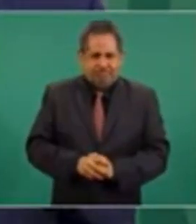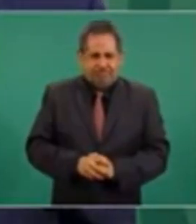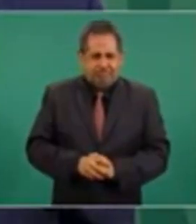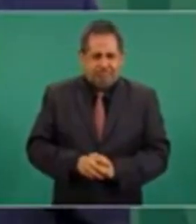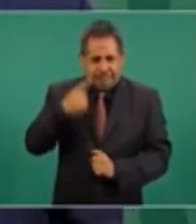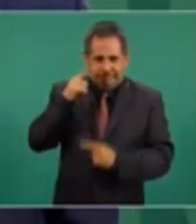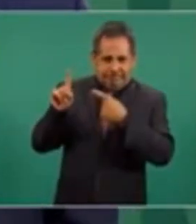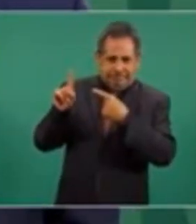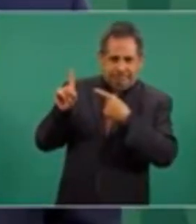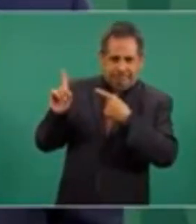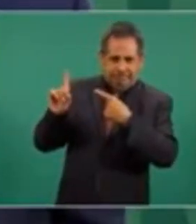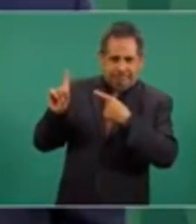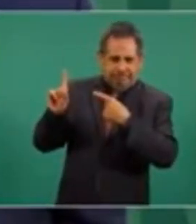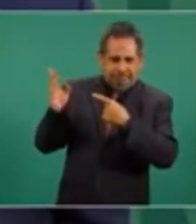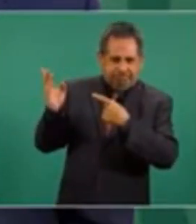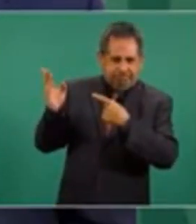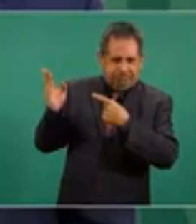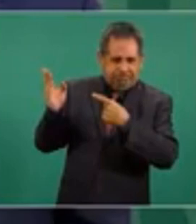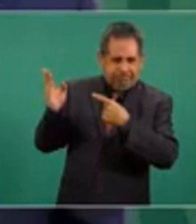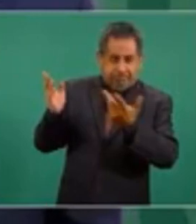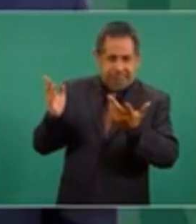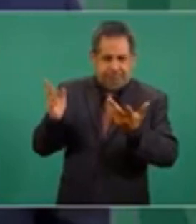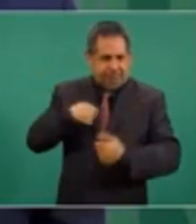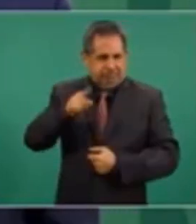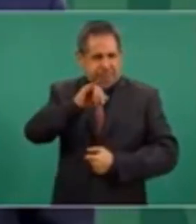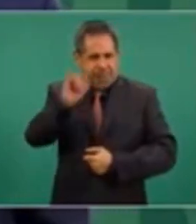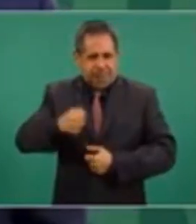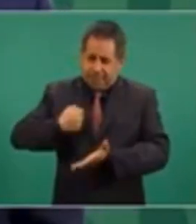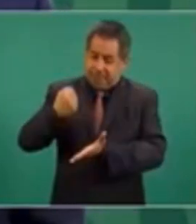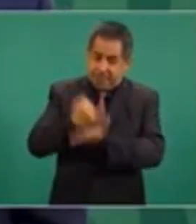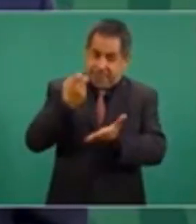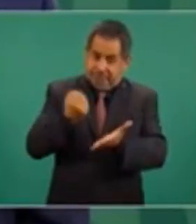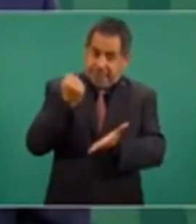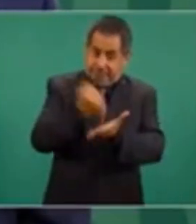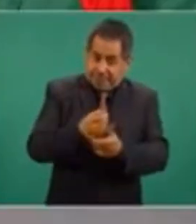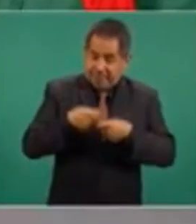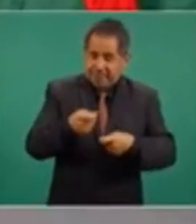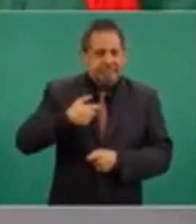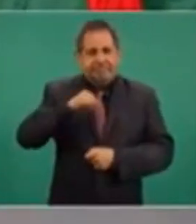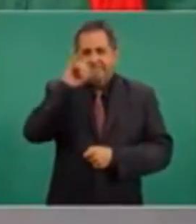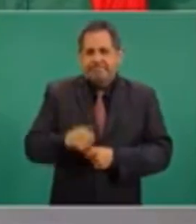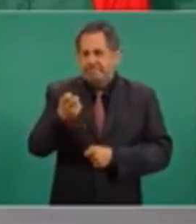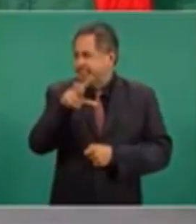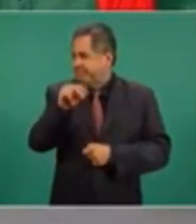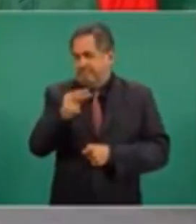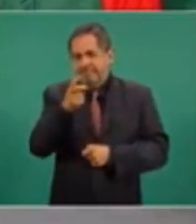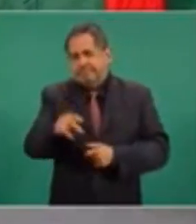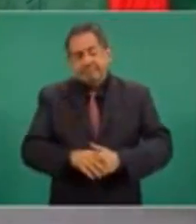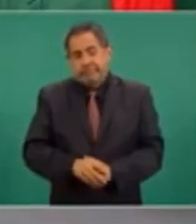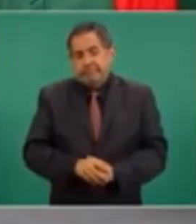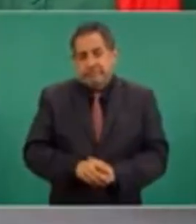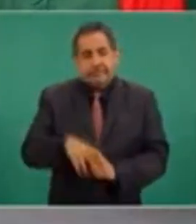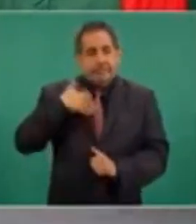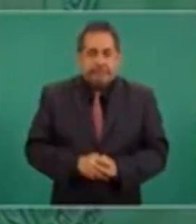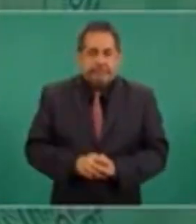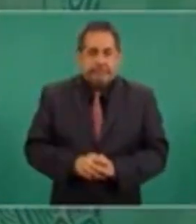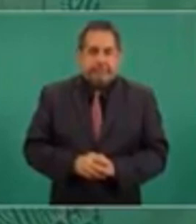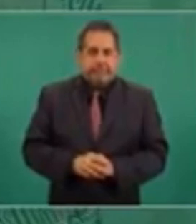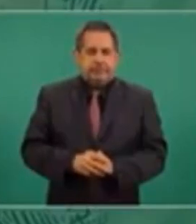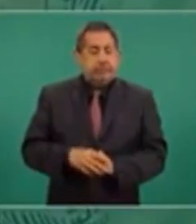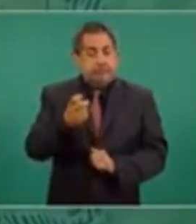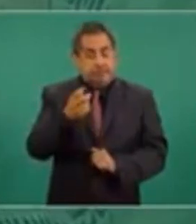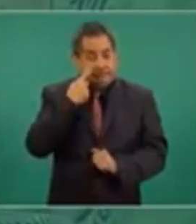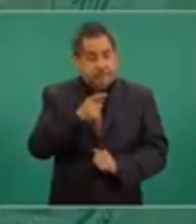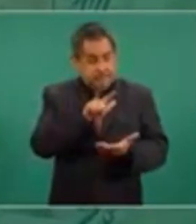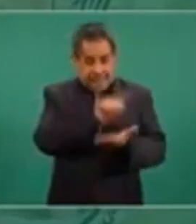lo que me dedito, yo nunca aprobé una reforma electoral durante el periodo neoliberal, esa